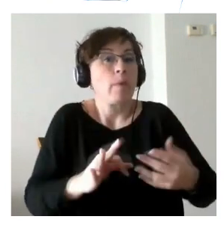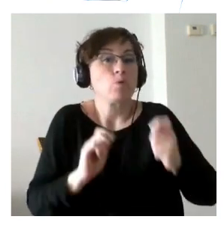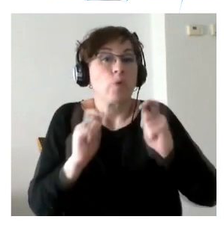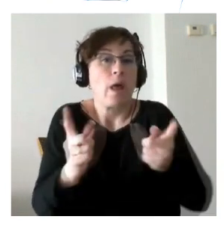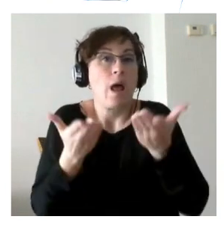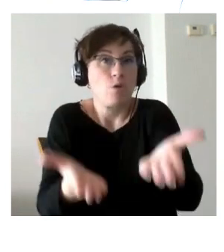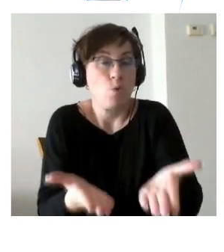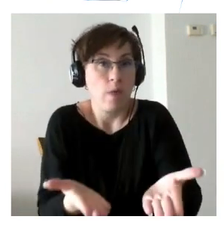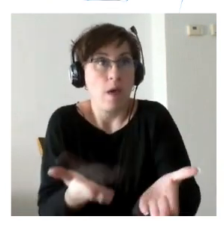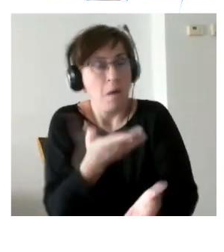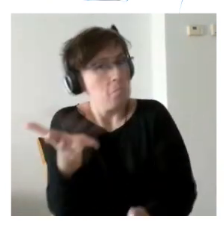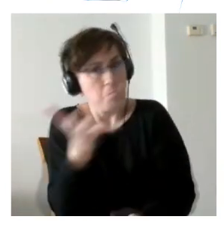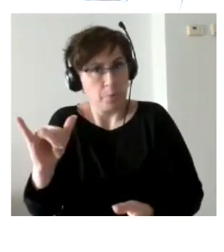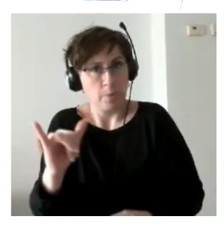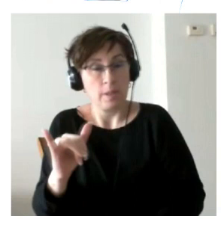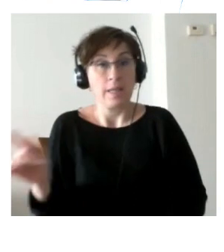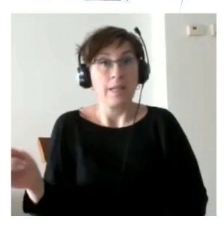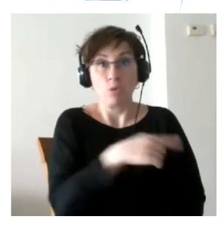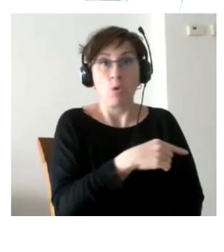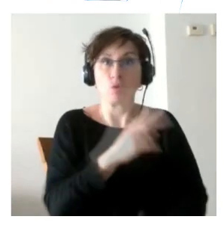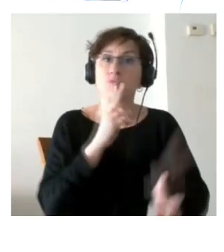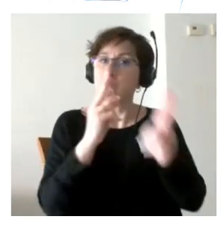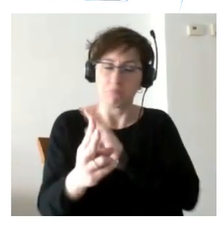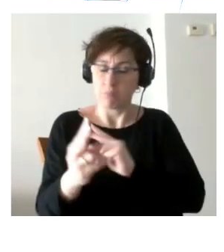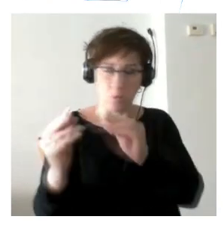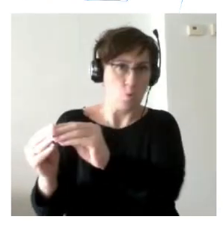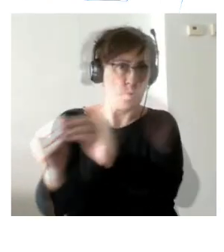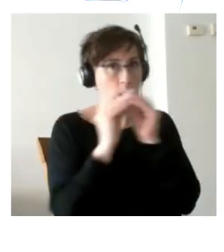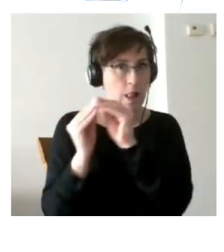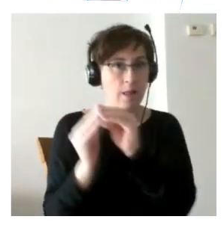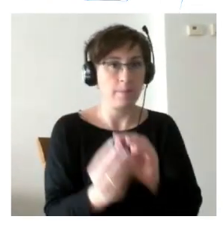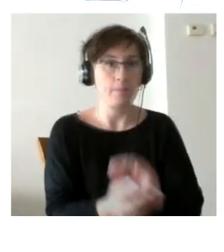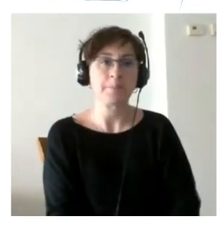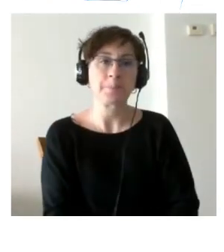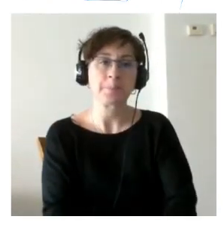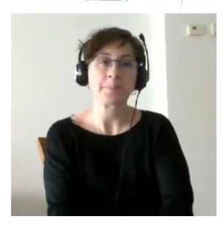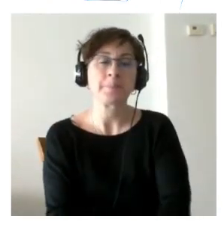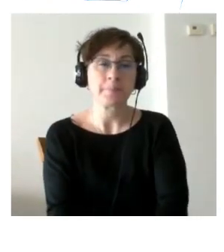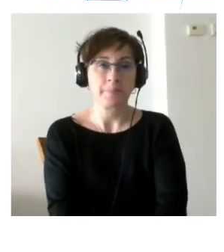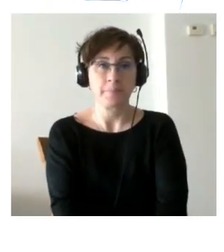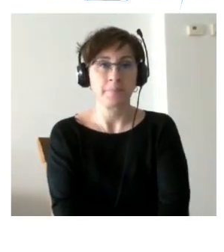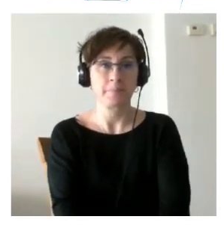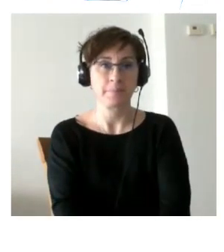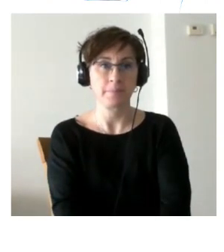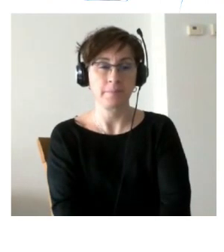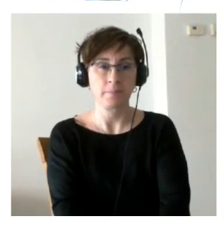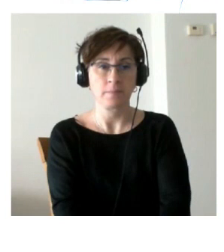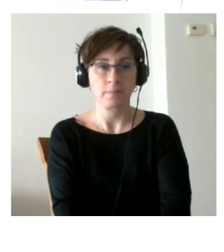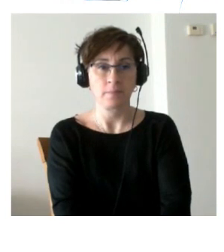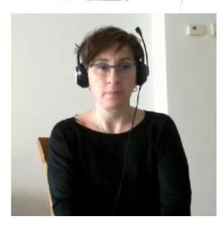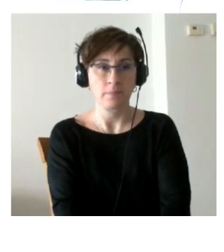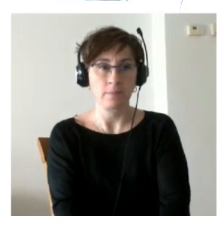que es esta y casi todas las personas dijeron venga vamos allá las candidatas a participar gracias